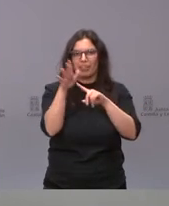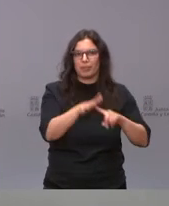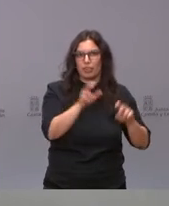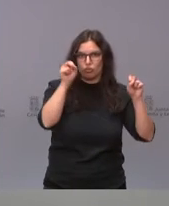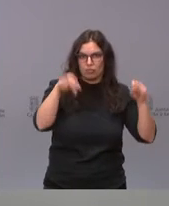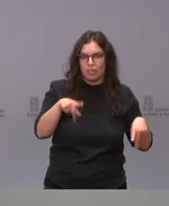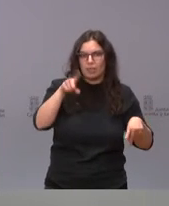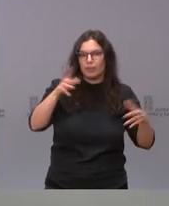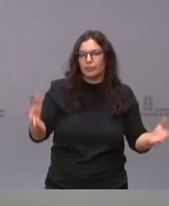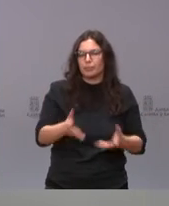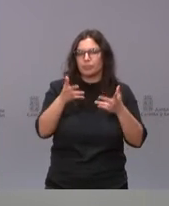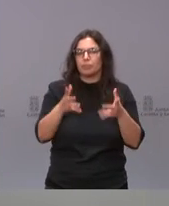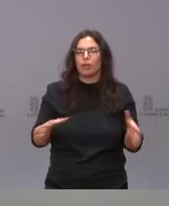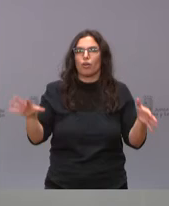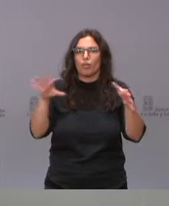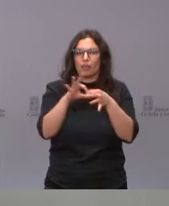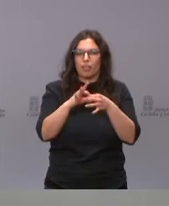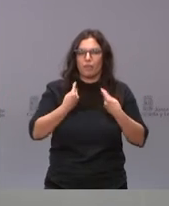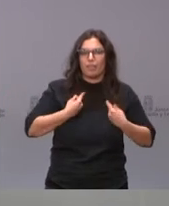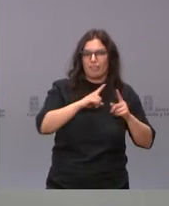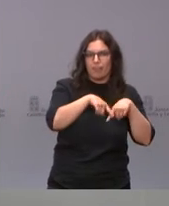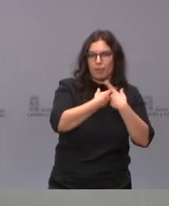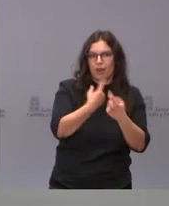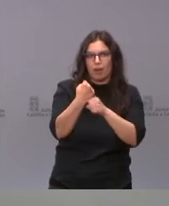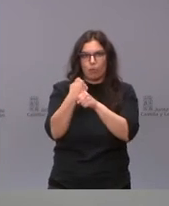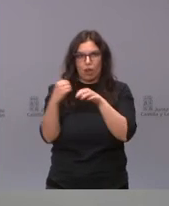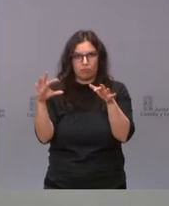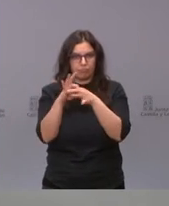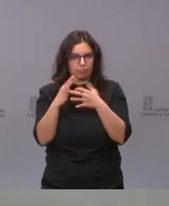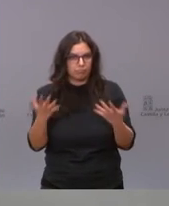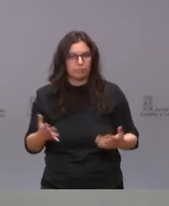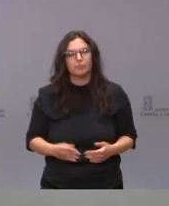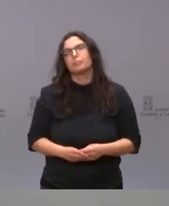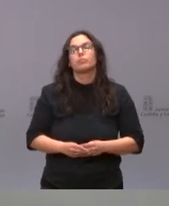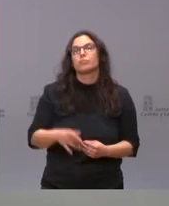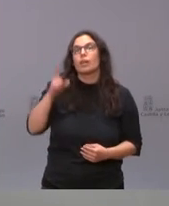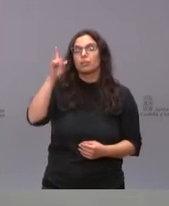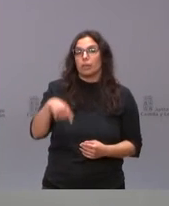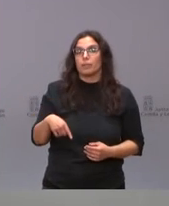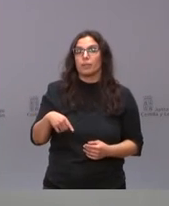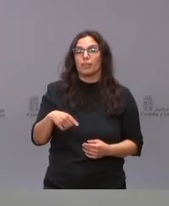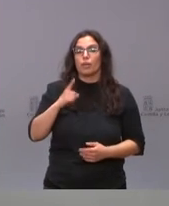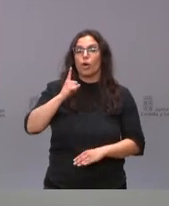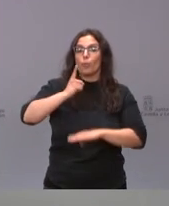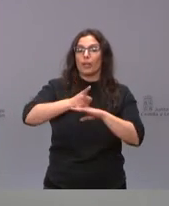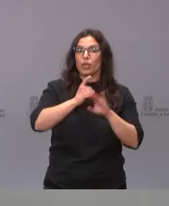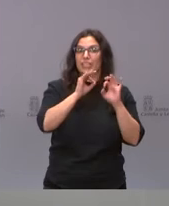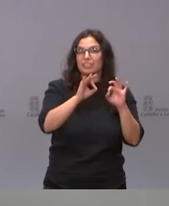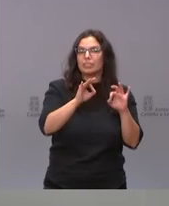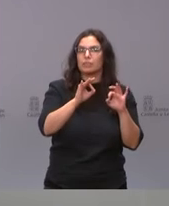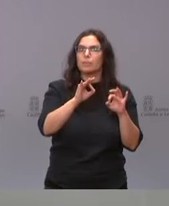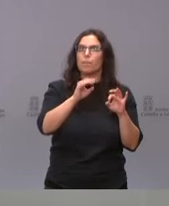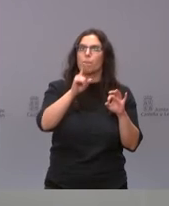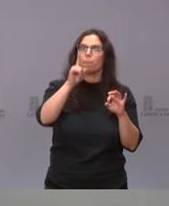potenciar la conciliación de la vida familiar y laboral, así como las obligaciones específicas que también